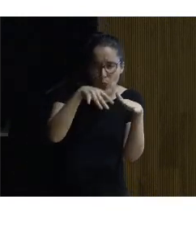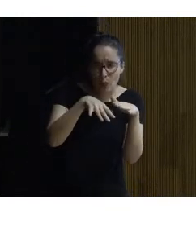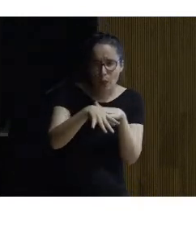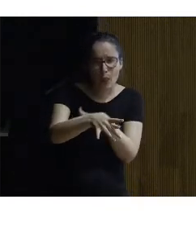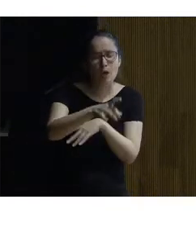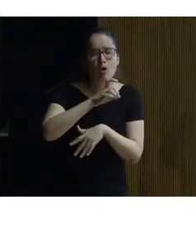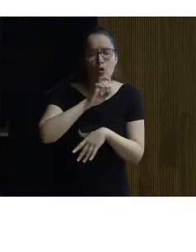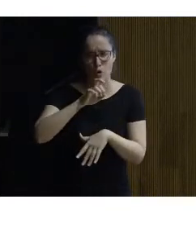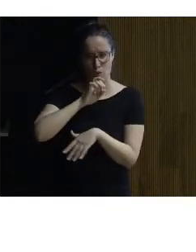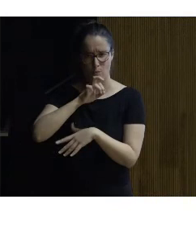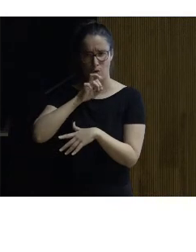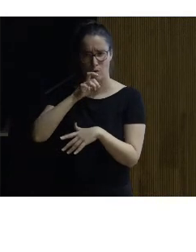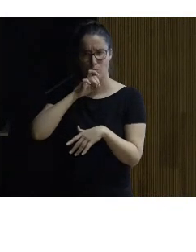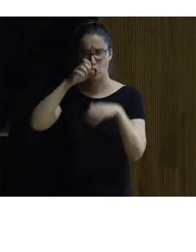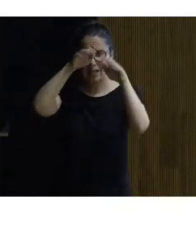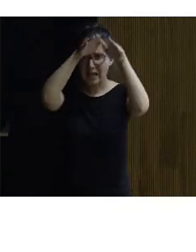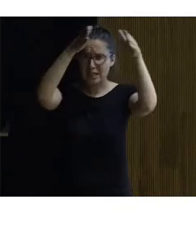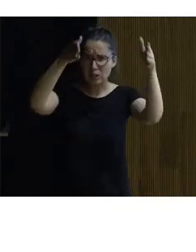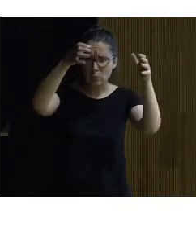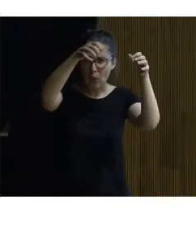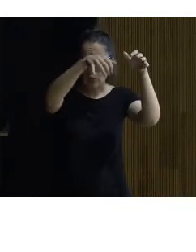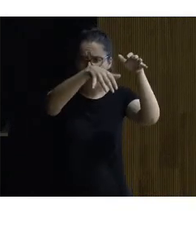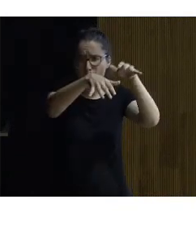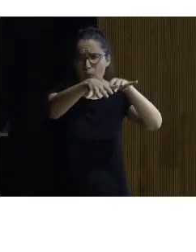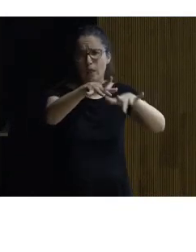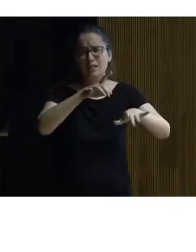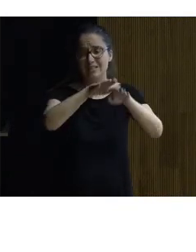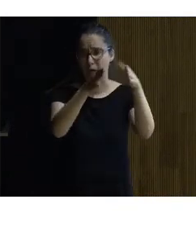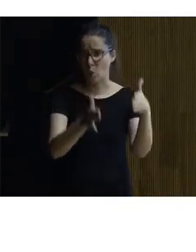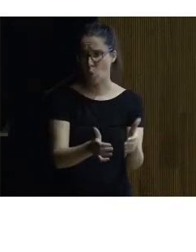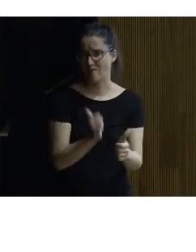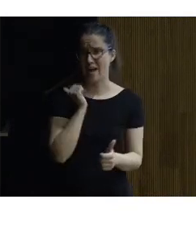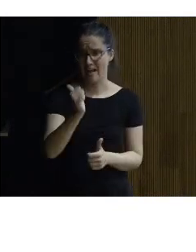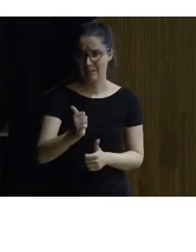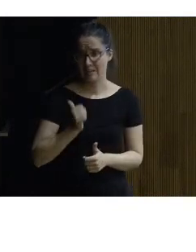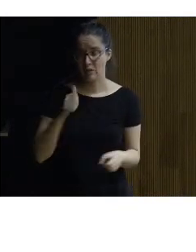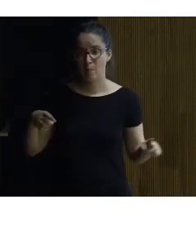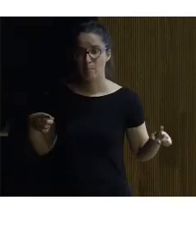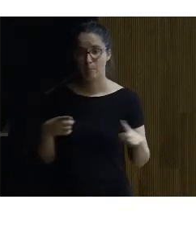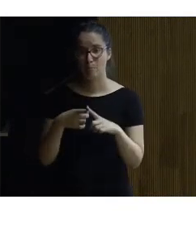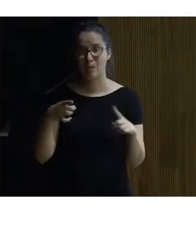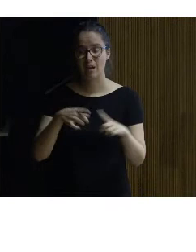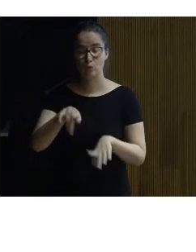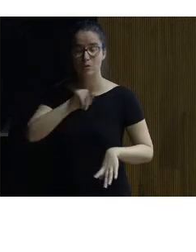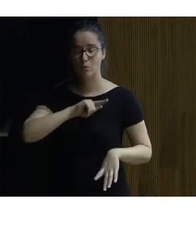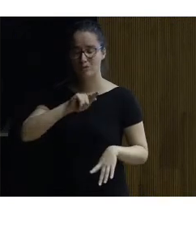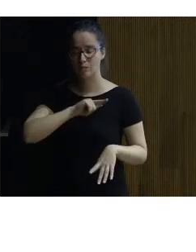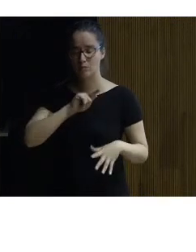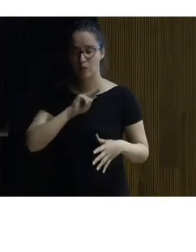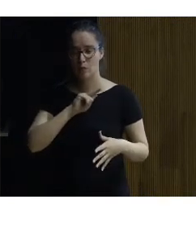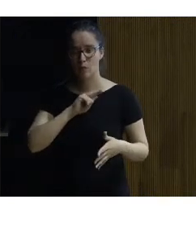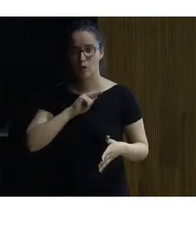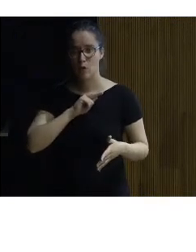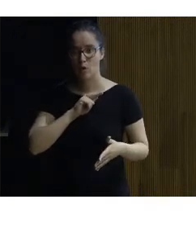deslizándose por los techos de esa cueva artificial para tener el sentimiento que